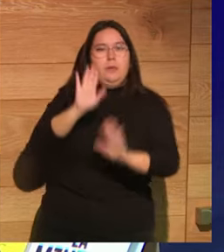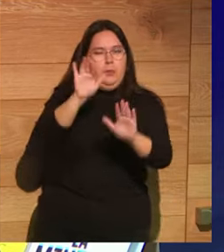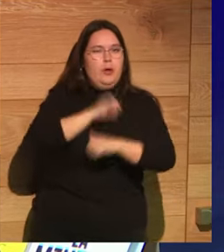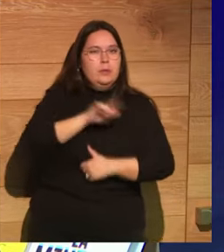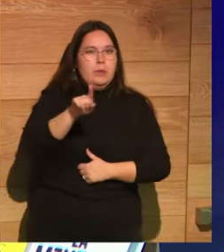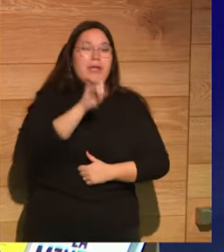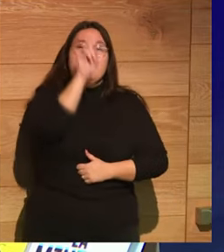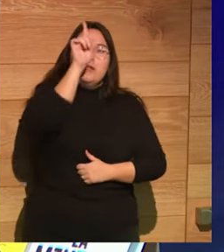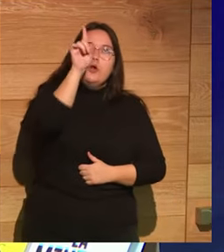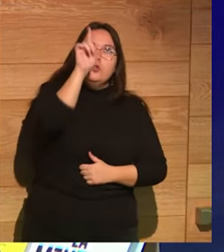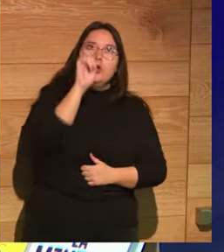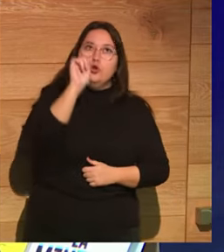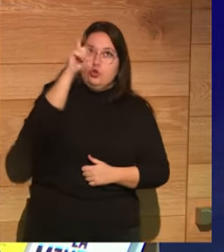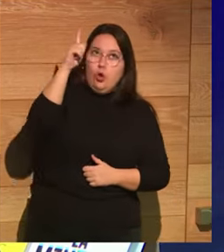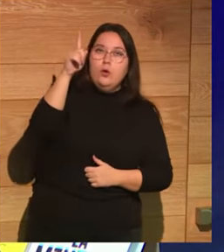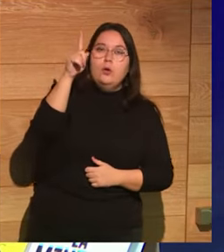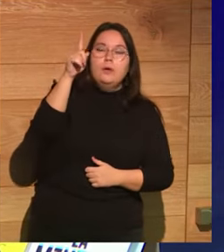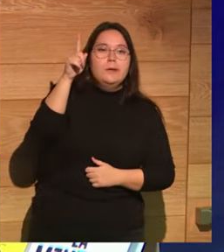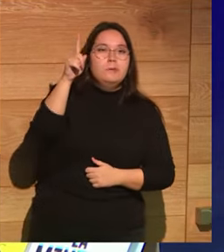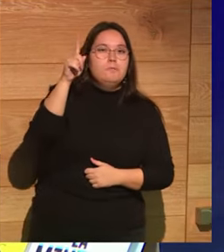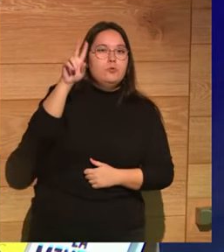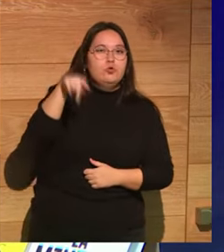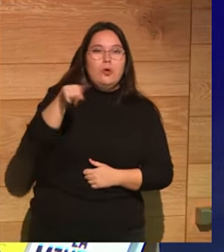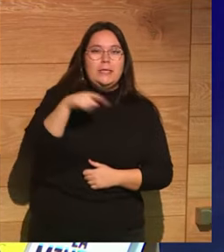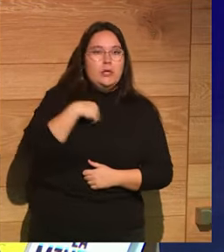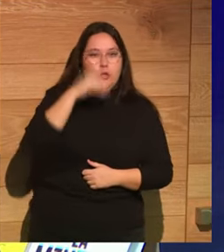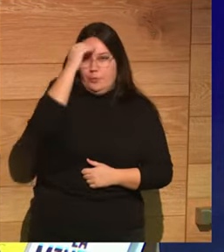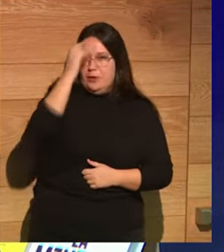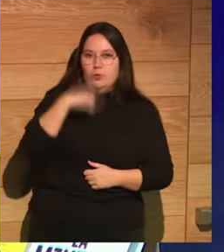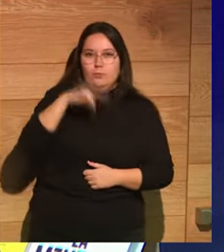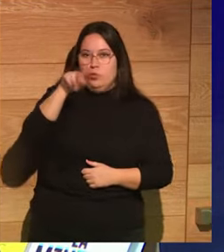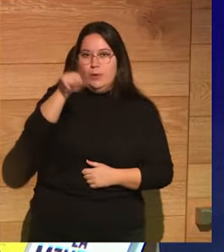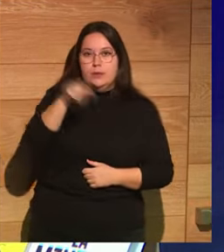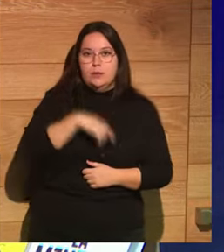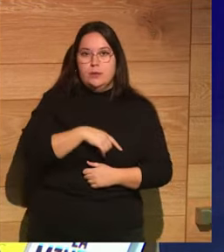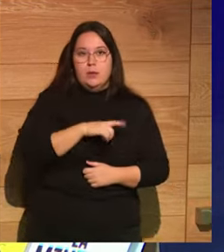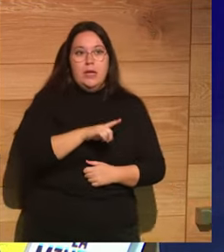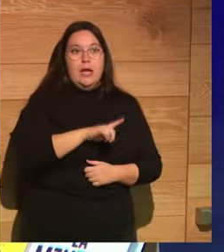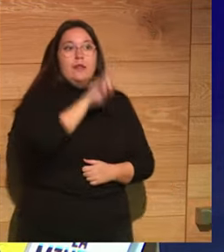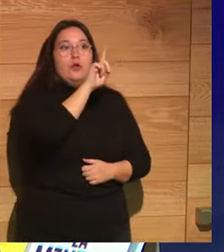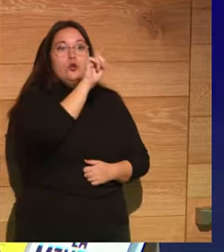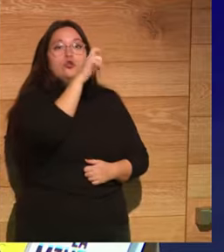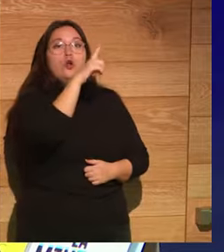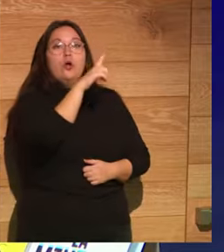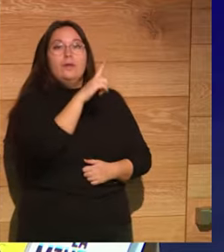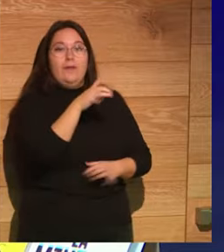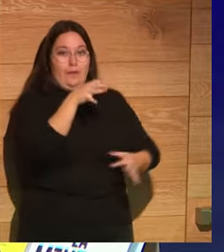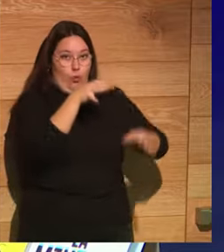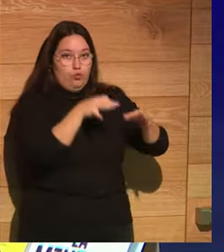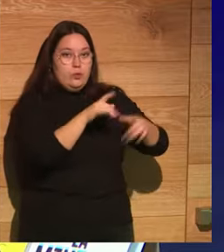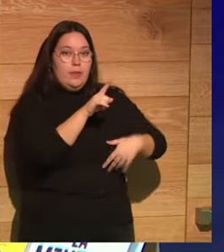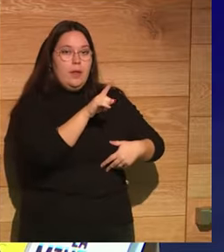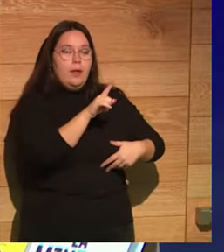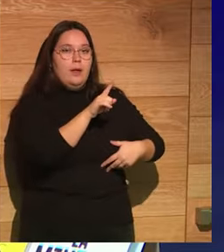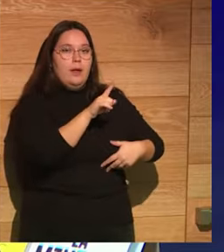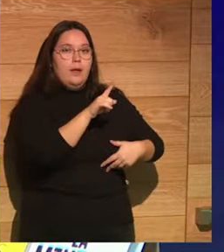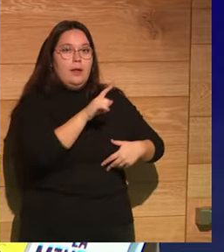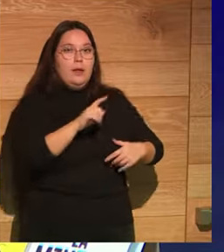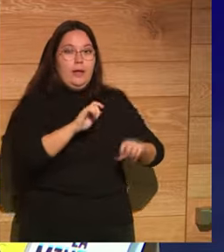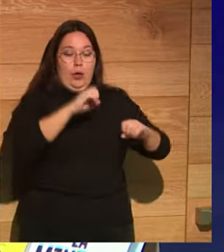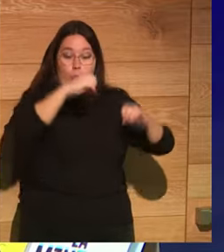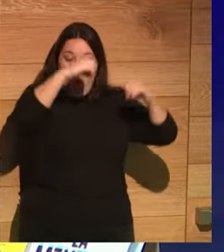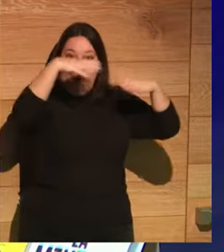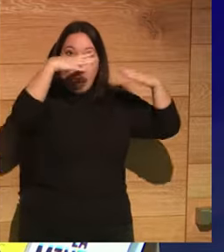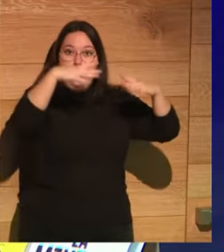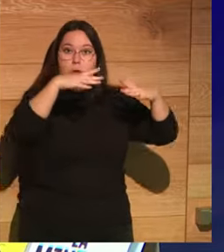este Dios Sol no era el que yo pensaba es el Dios Sol de justicia que viene a dar la luz al